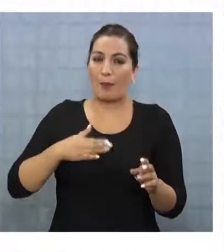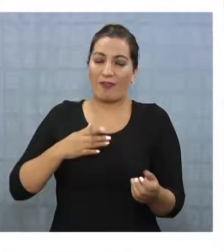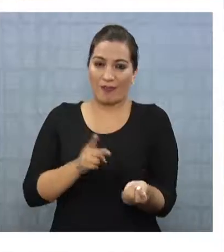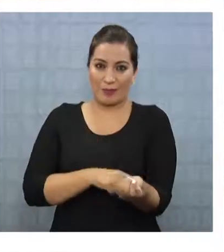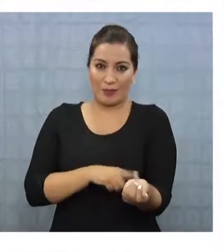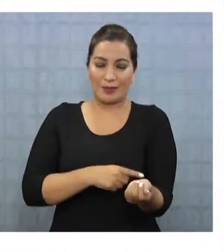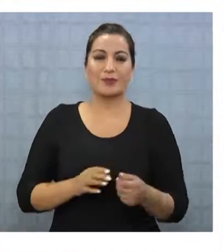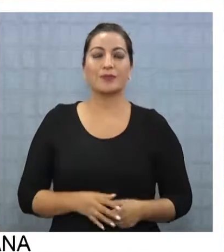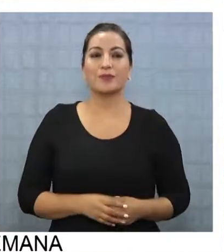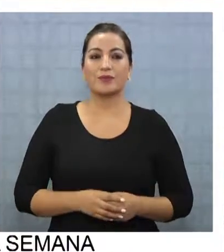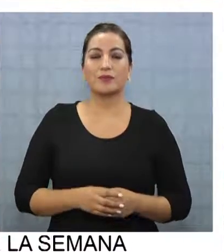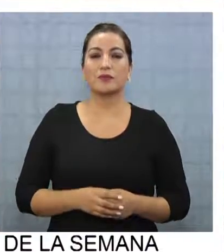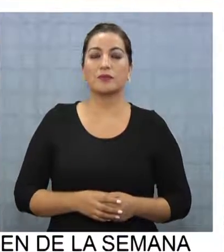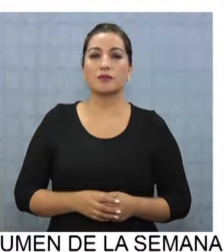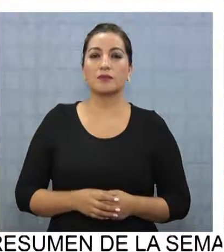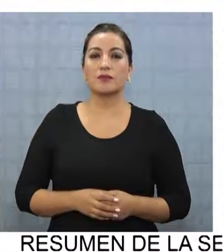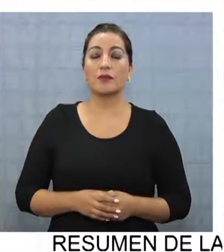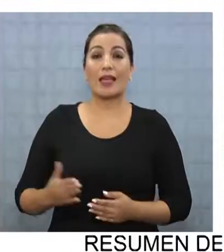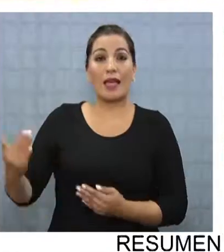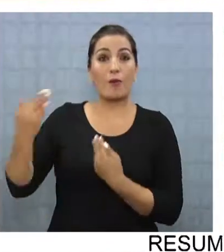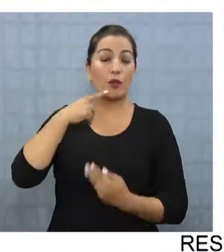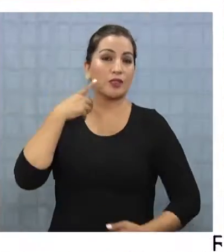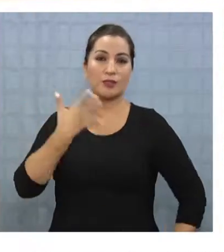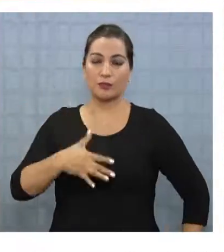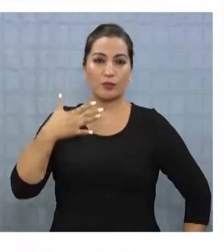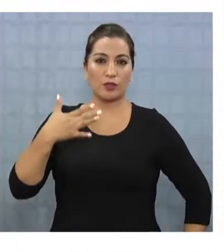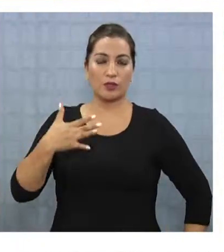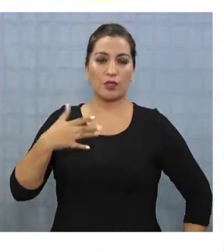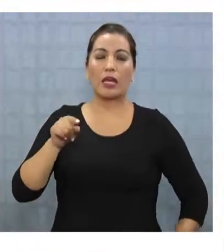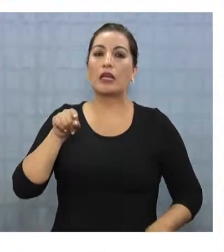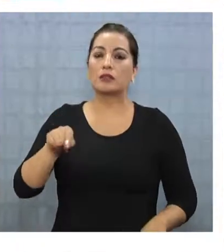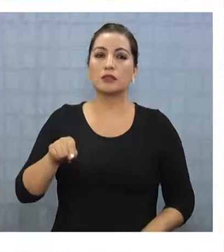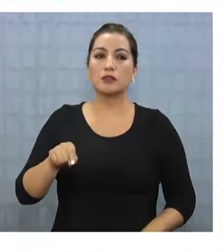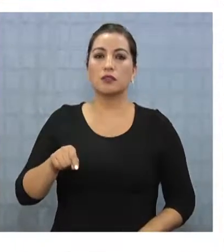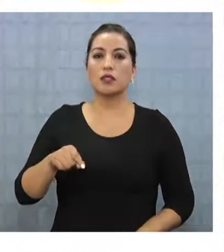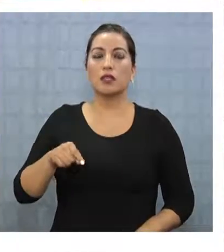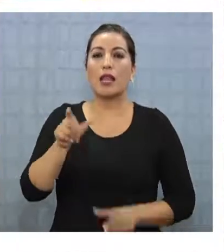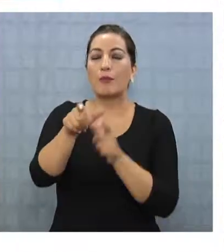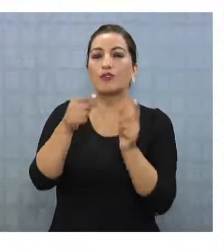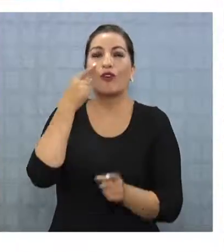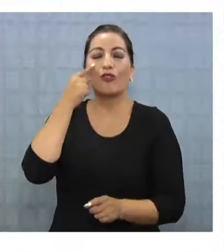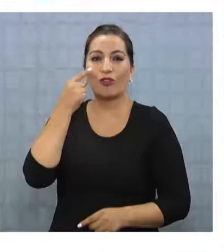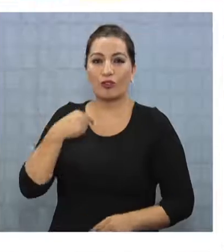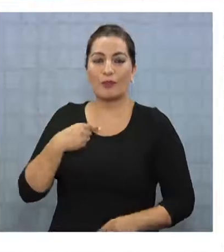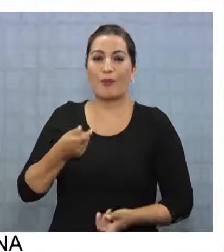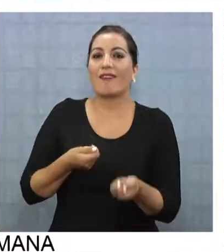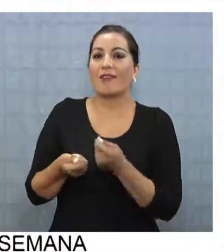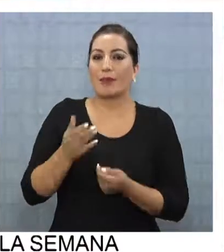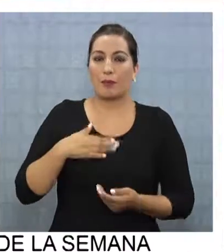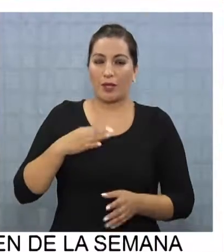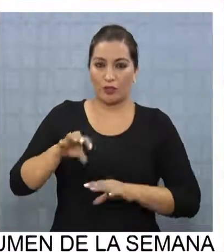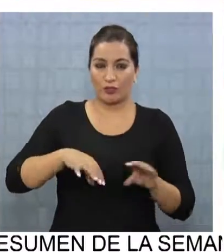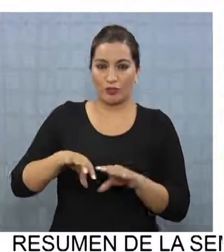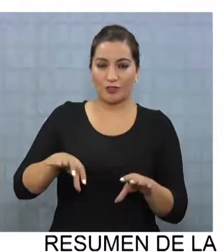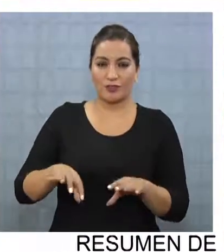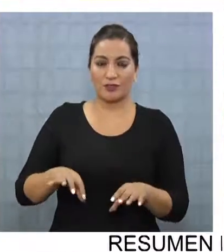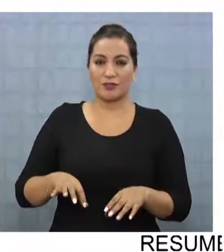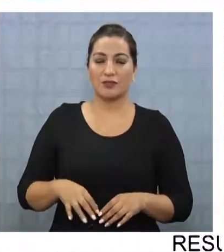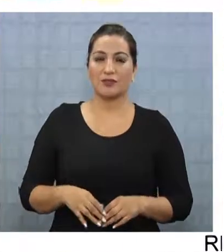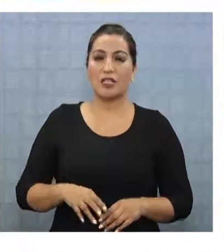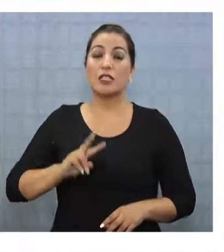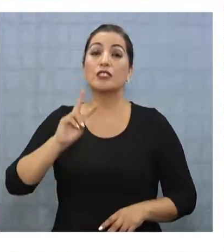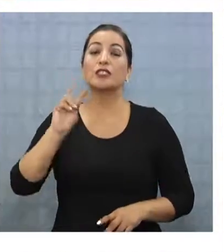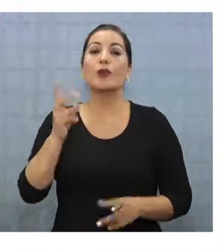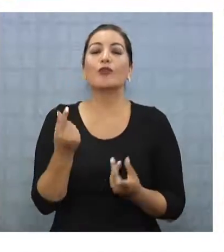económico para sus familias. El apoyo es fundamental porque así reconocería más la gente para vender nuestros productos